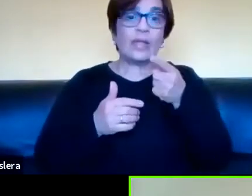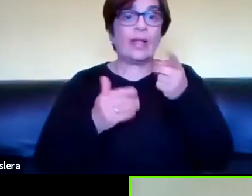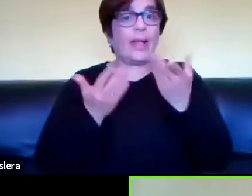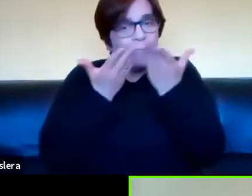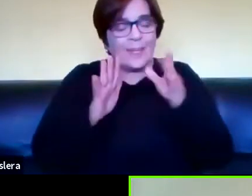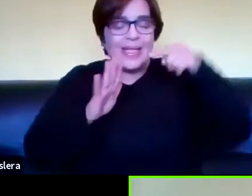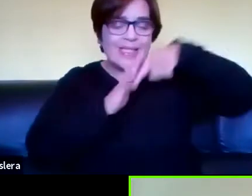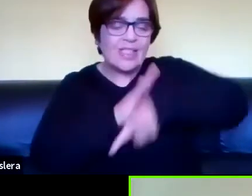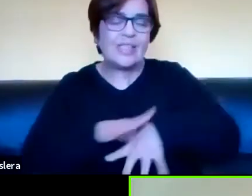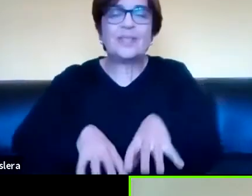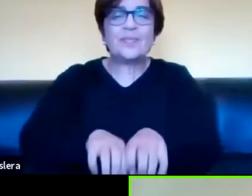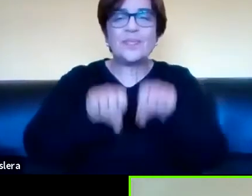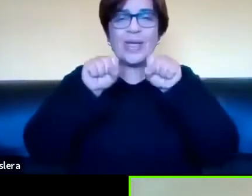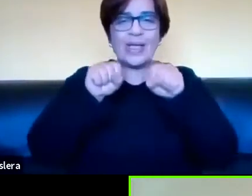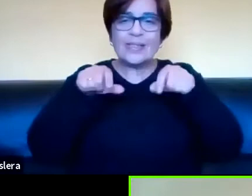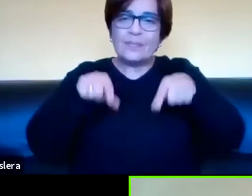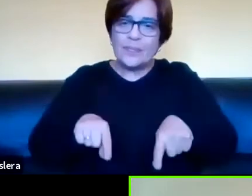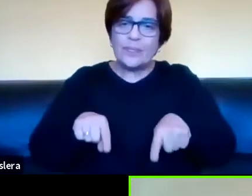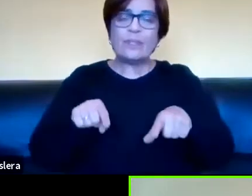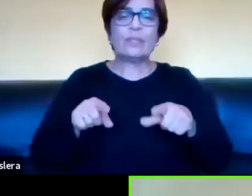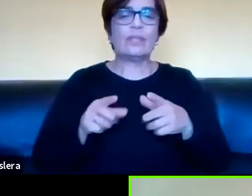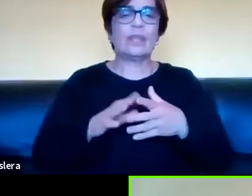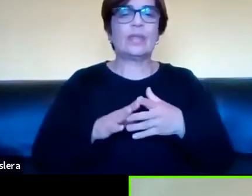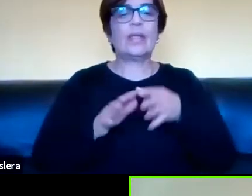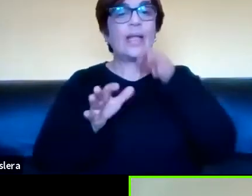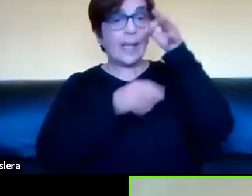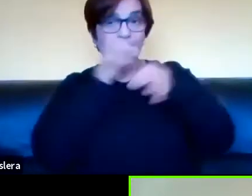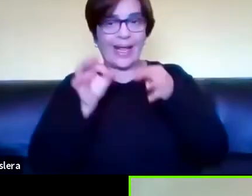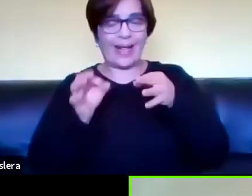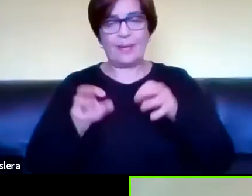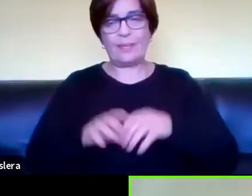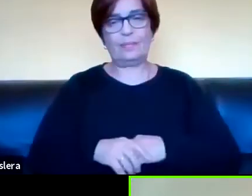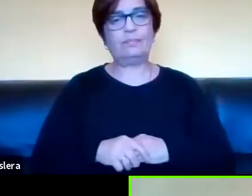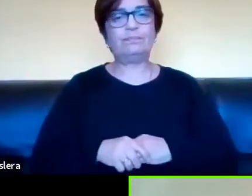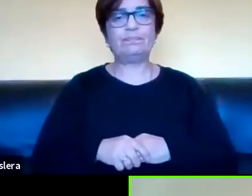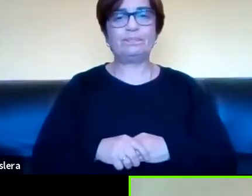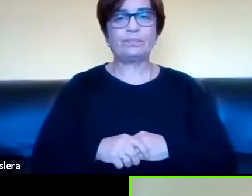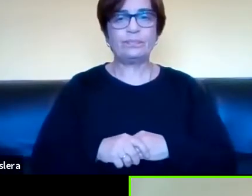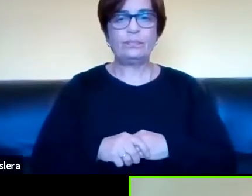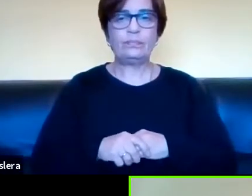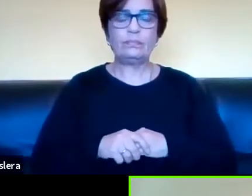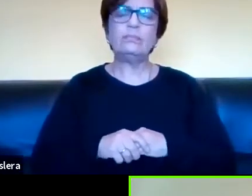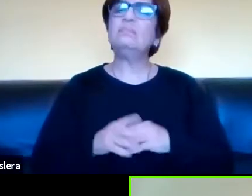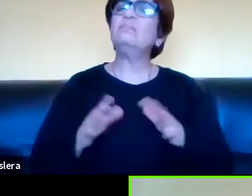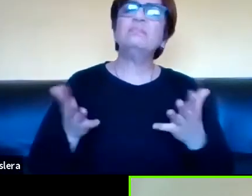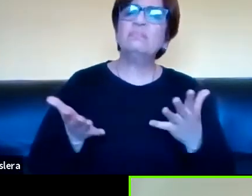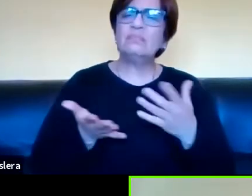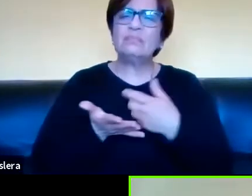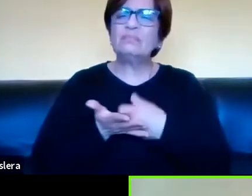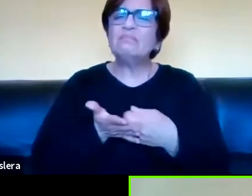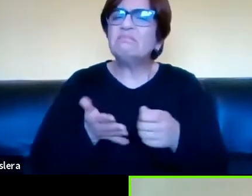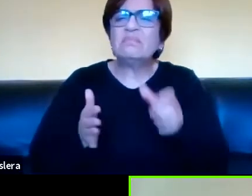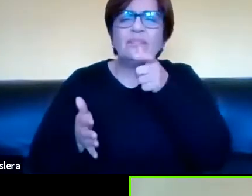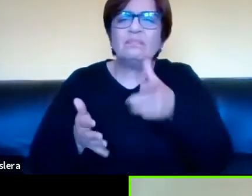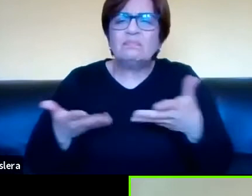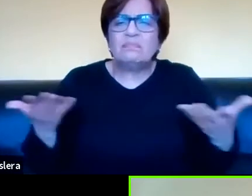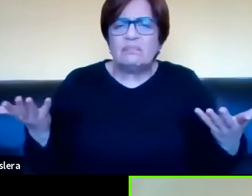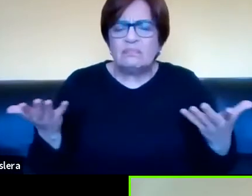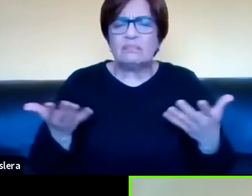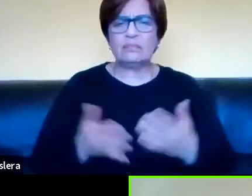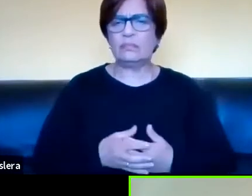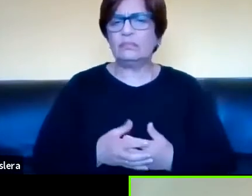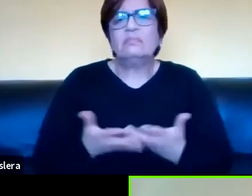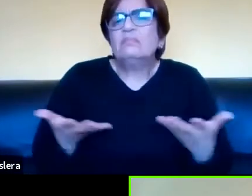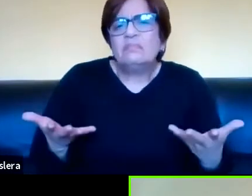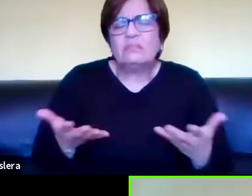a profundizar un poco en esta temática. ¿Qué es la escritura? ¿Qué es la escritura?